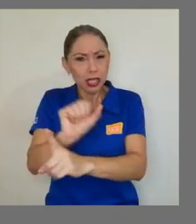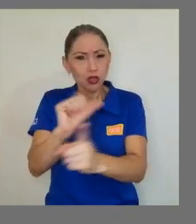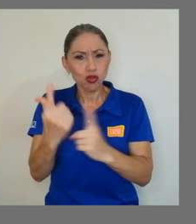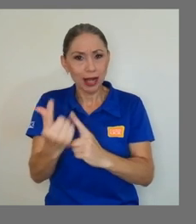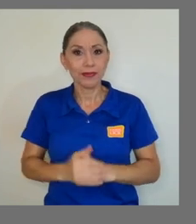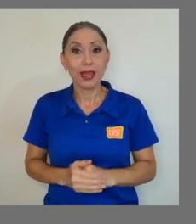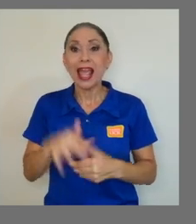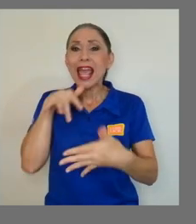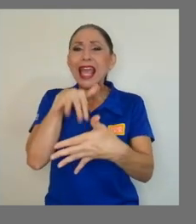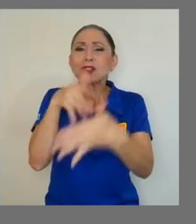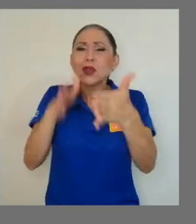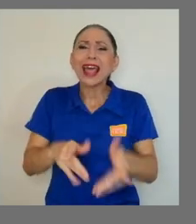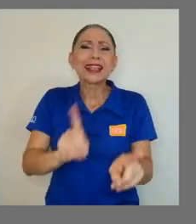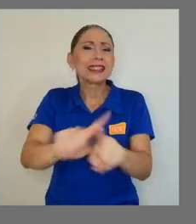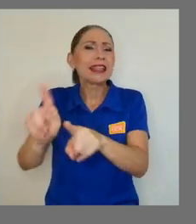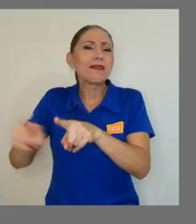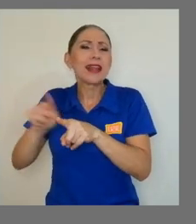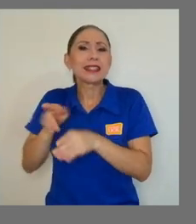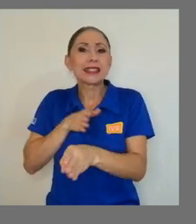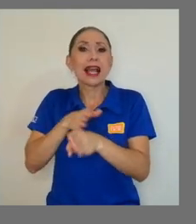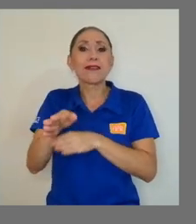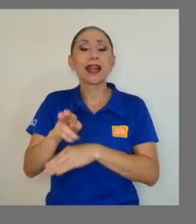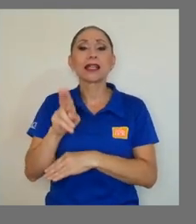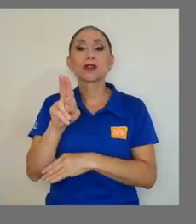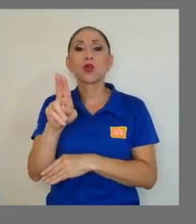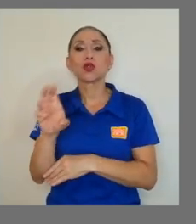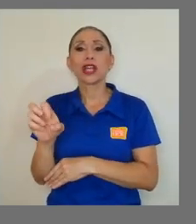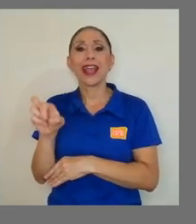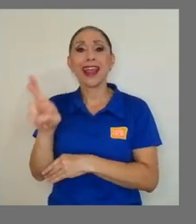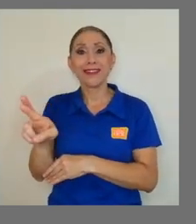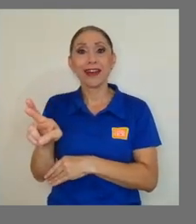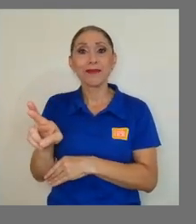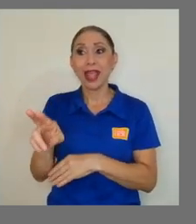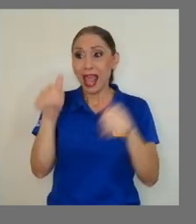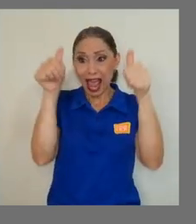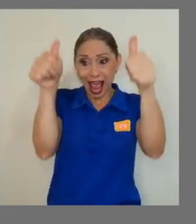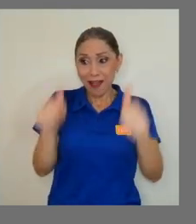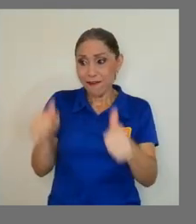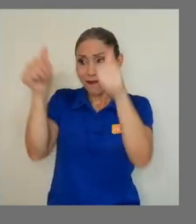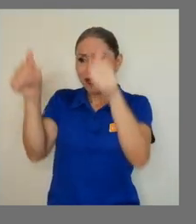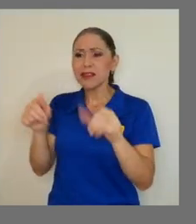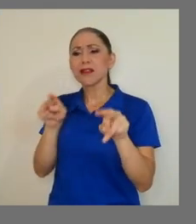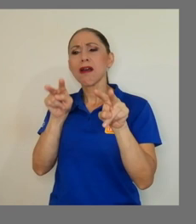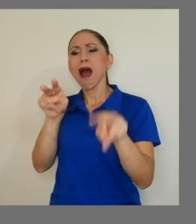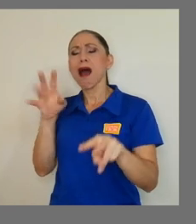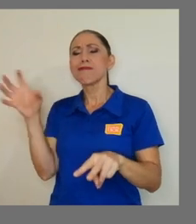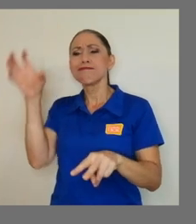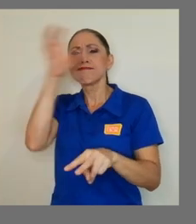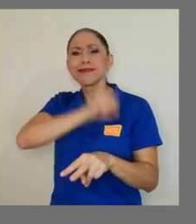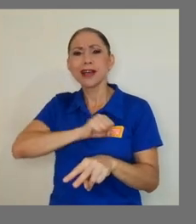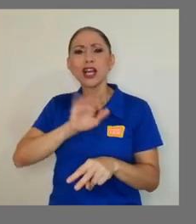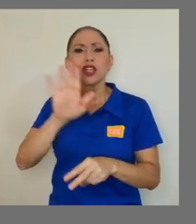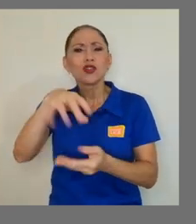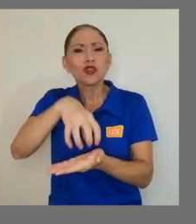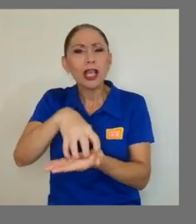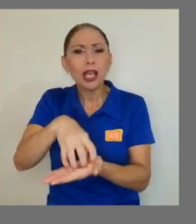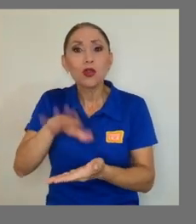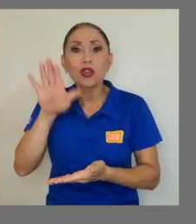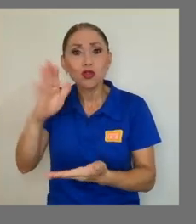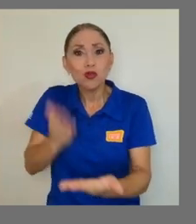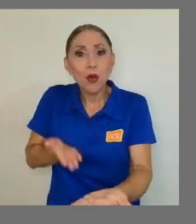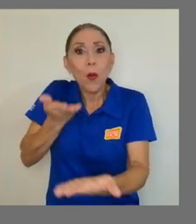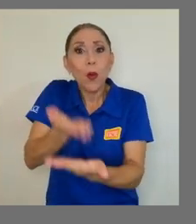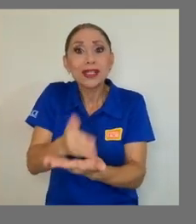Estudiantes de muy diversas carreras de la UCR dejaron plasmado en sus afiches sus inquietudes y propuestas como seres